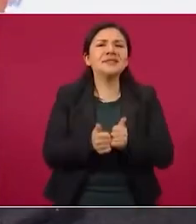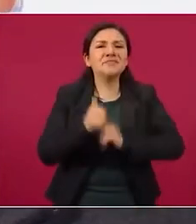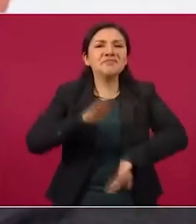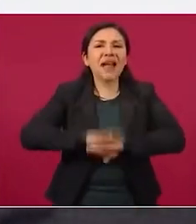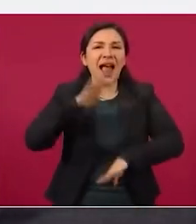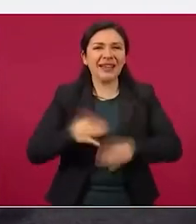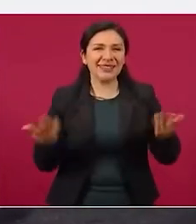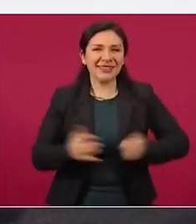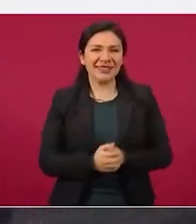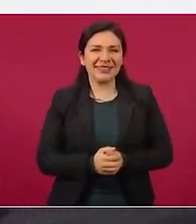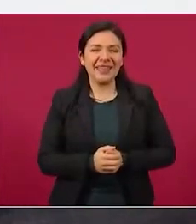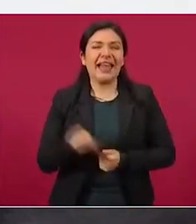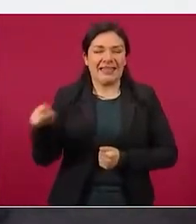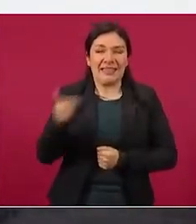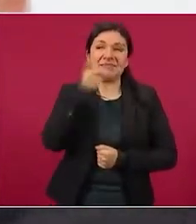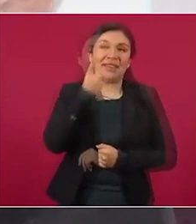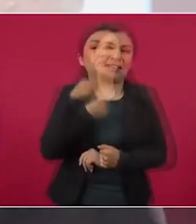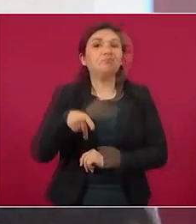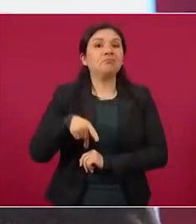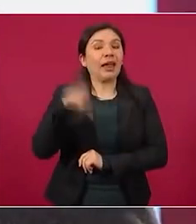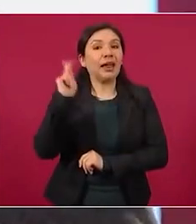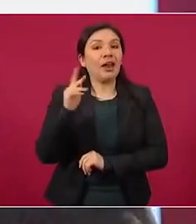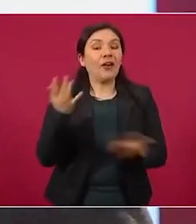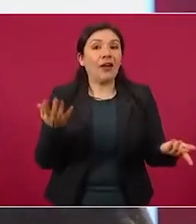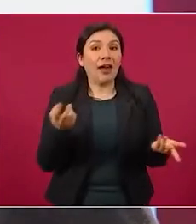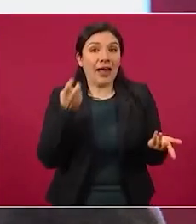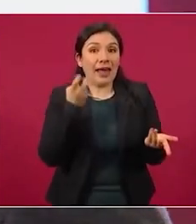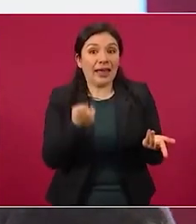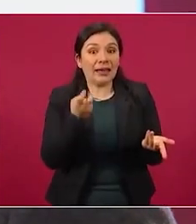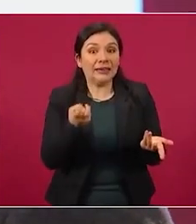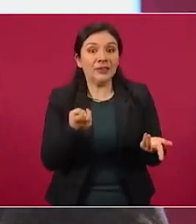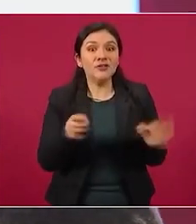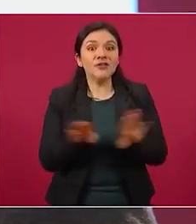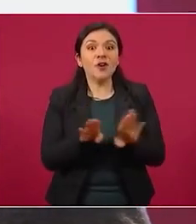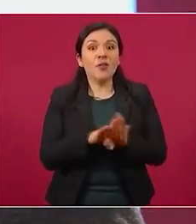No les comento lo que me dijo, pero estaba